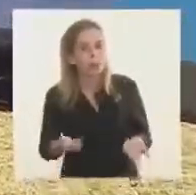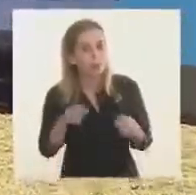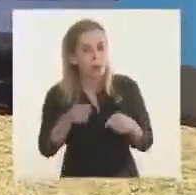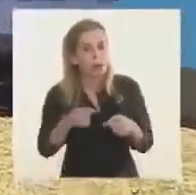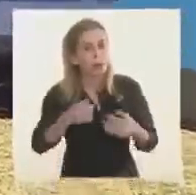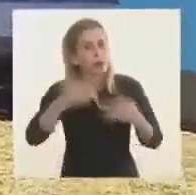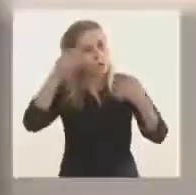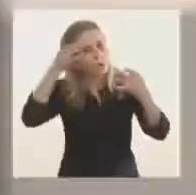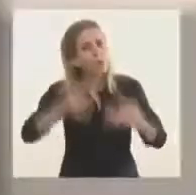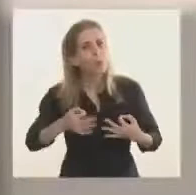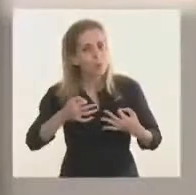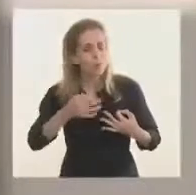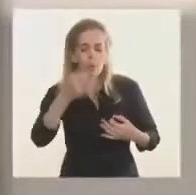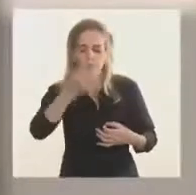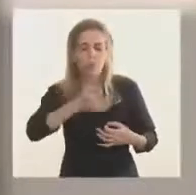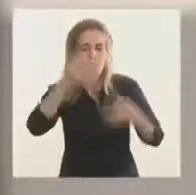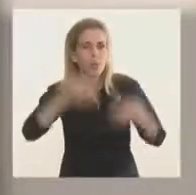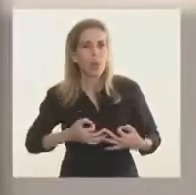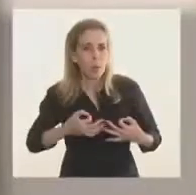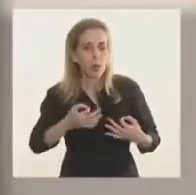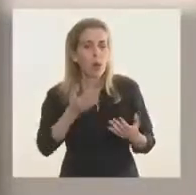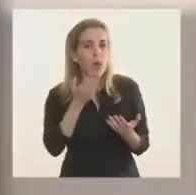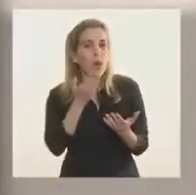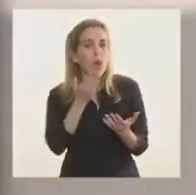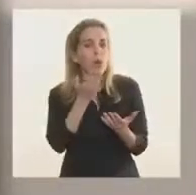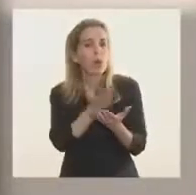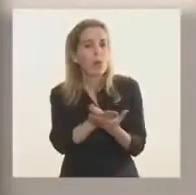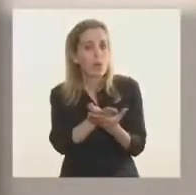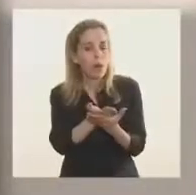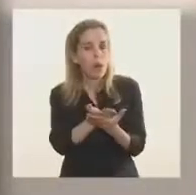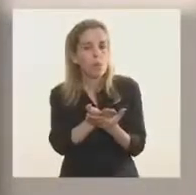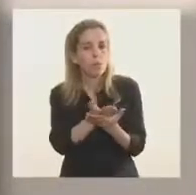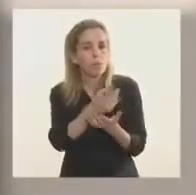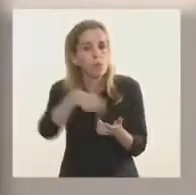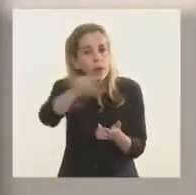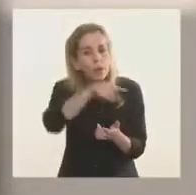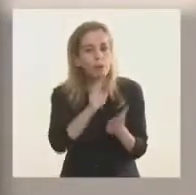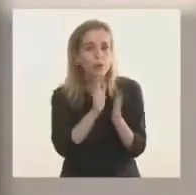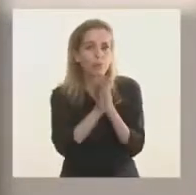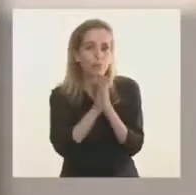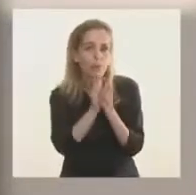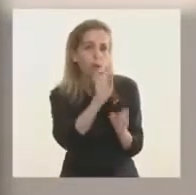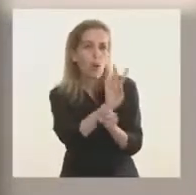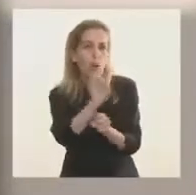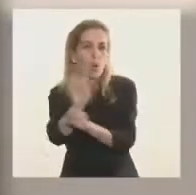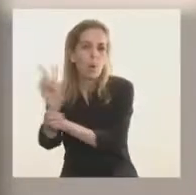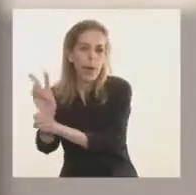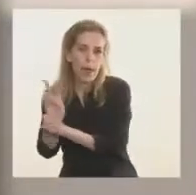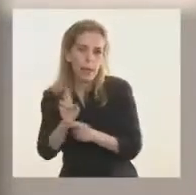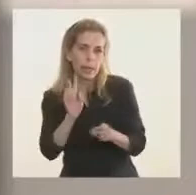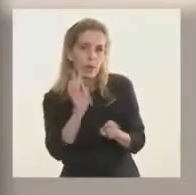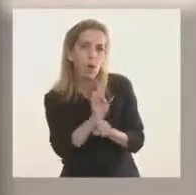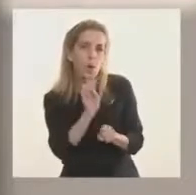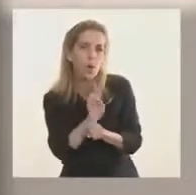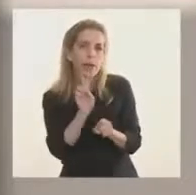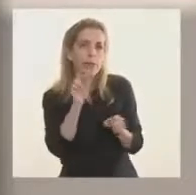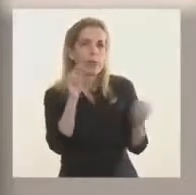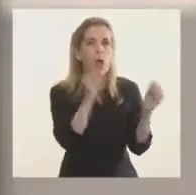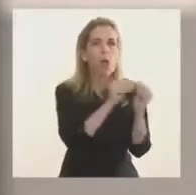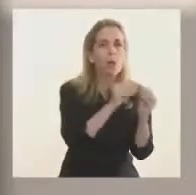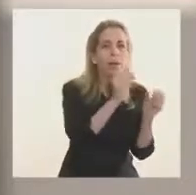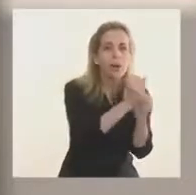Convencido de que eso va a suceder, les pido nuevamente que se cuiden, que cuiden a sus compañeros de trabajo,